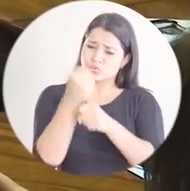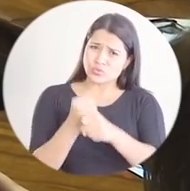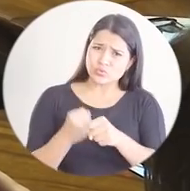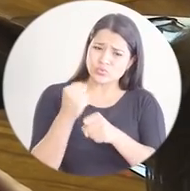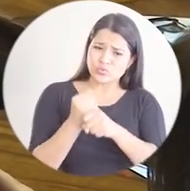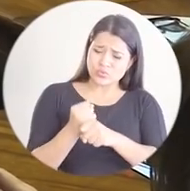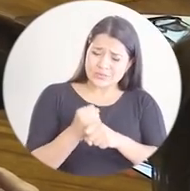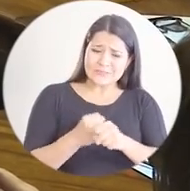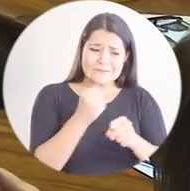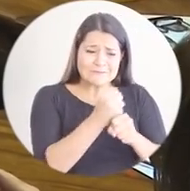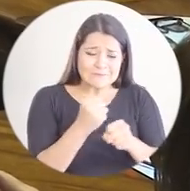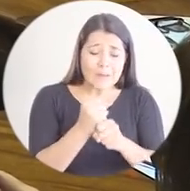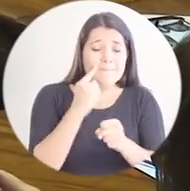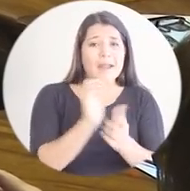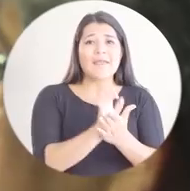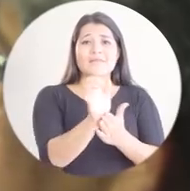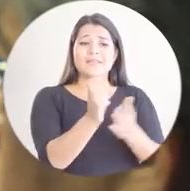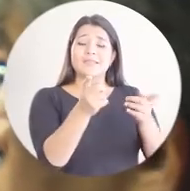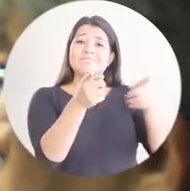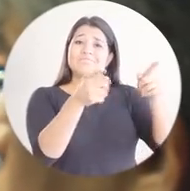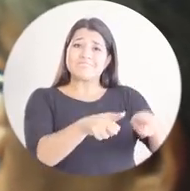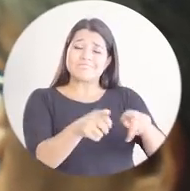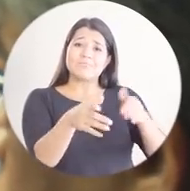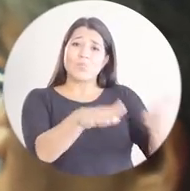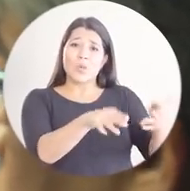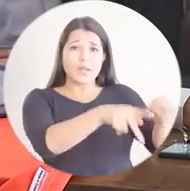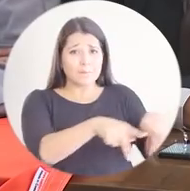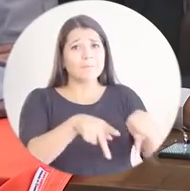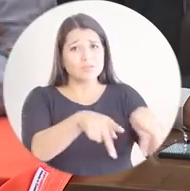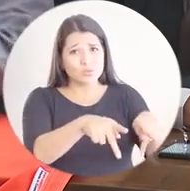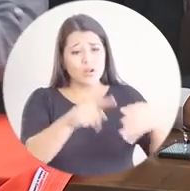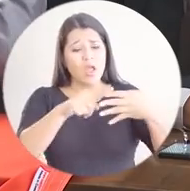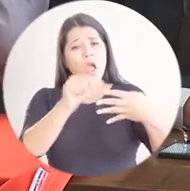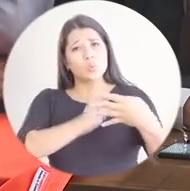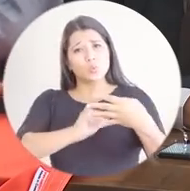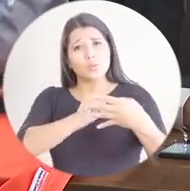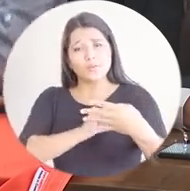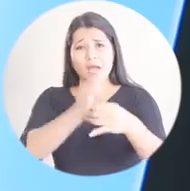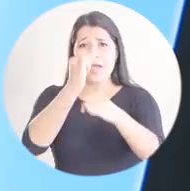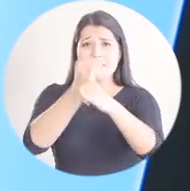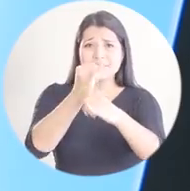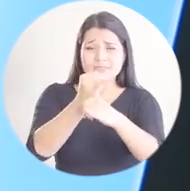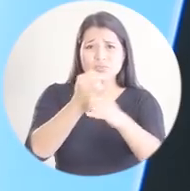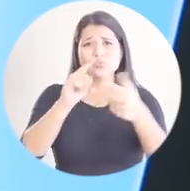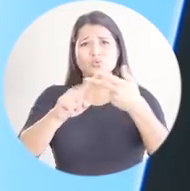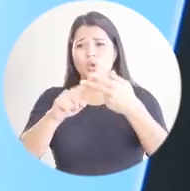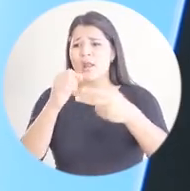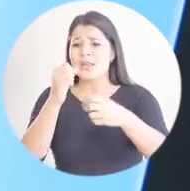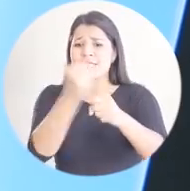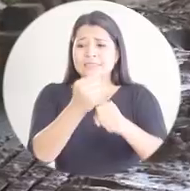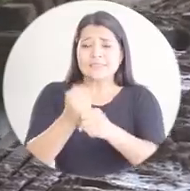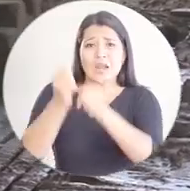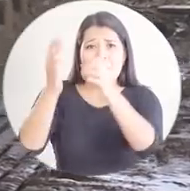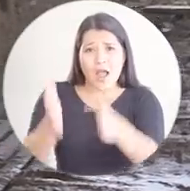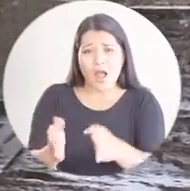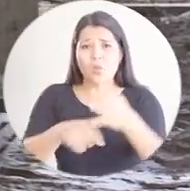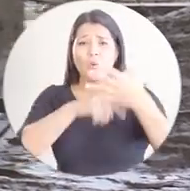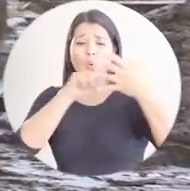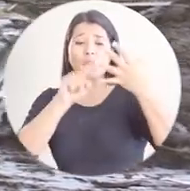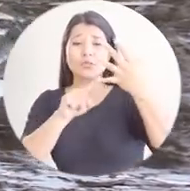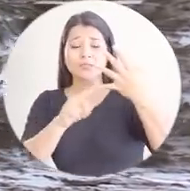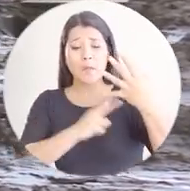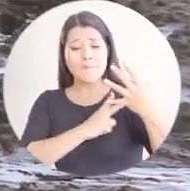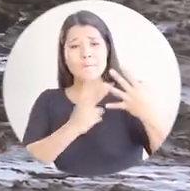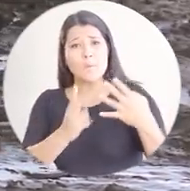Nos esforzamos por evitar la pérdida de vidas humanas. Autoridades, instituciones y hasta el último de los